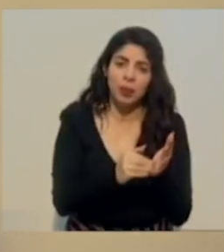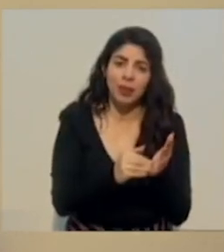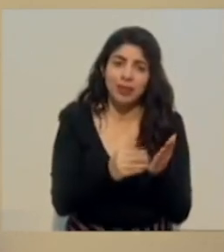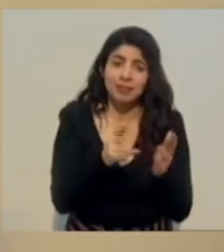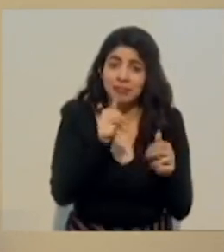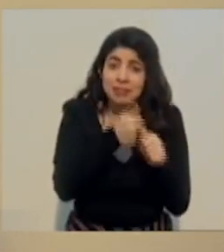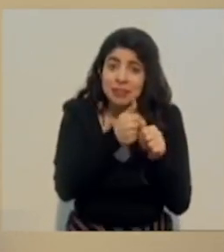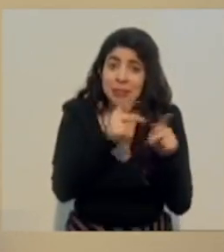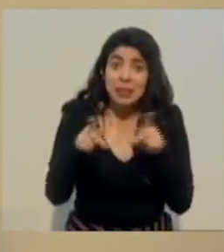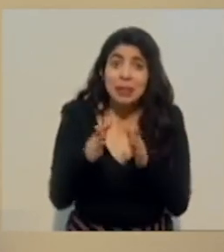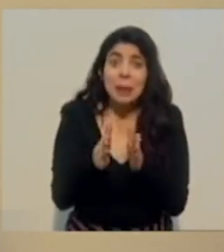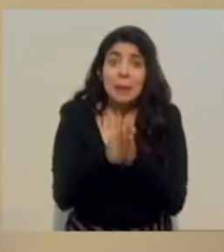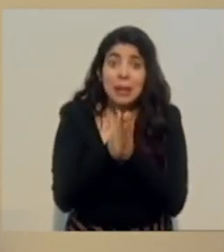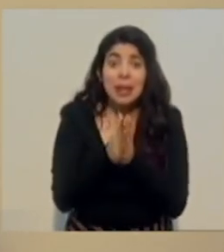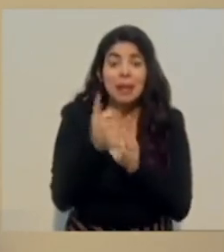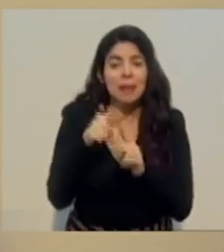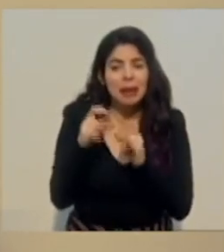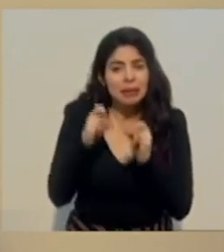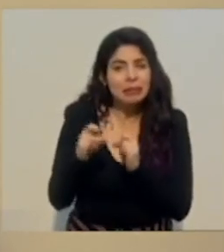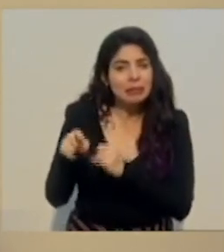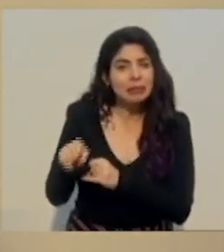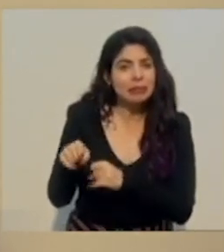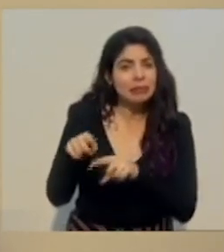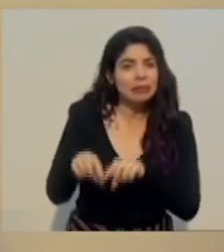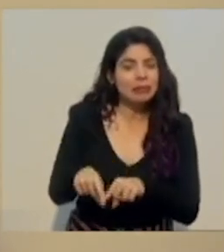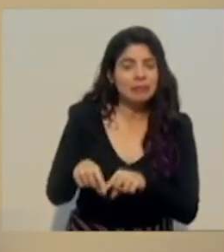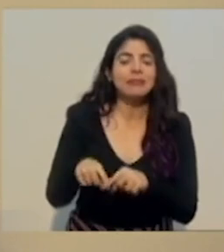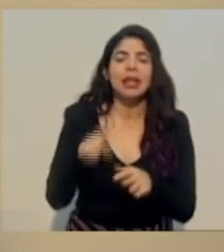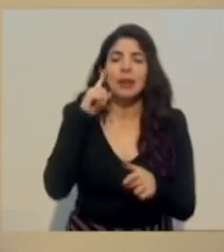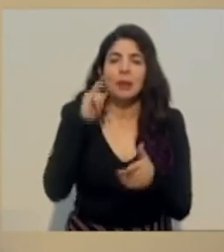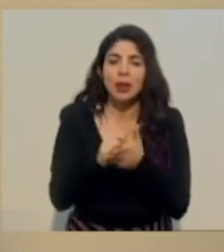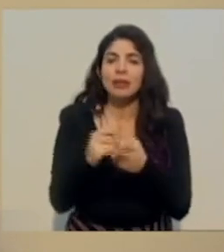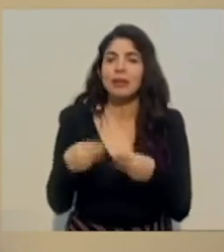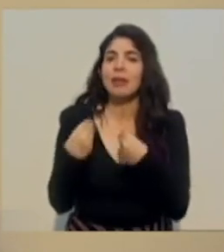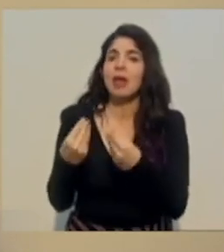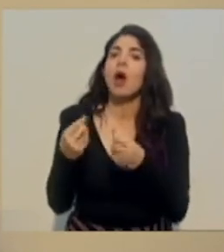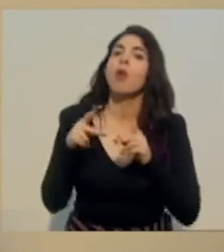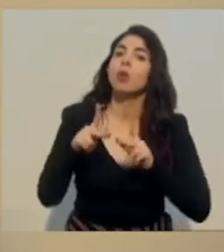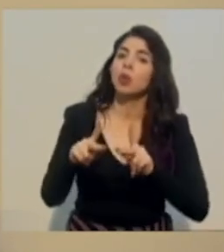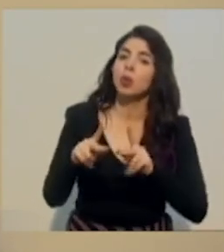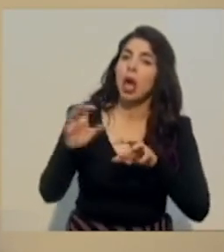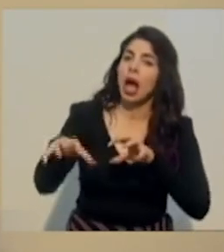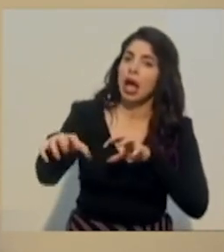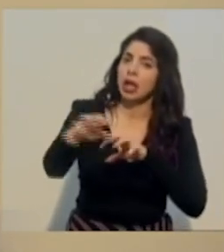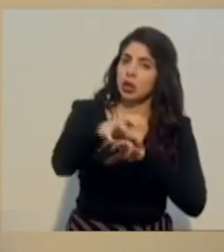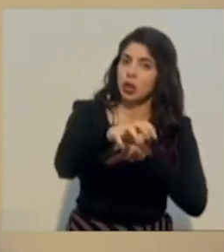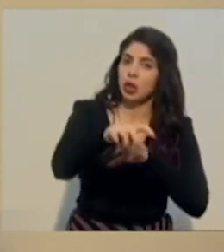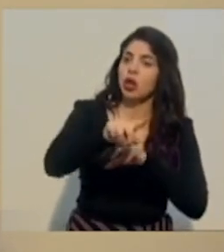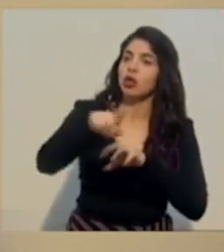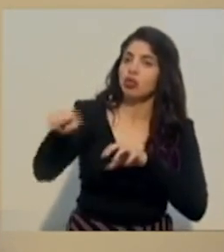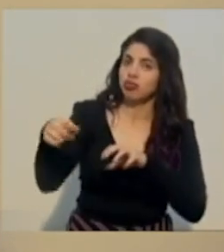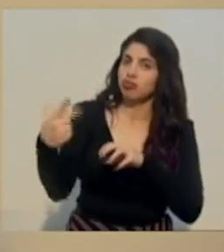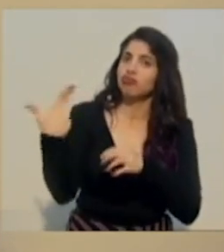clamando. Y en ese sentido se le da la oportunidad a los cantones de que entren a